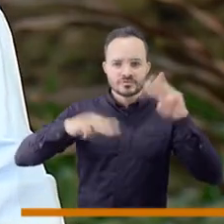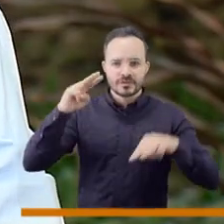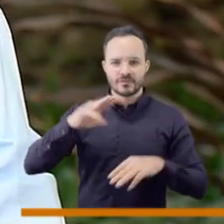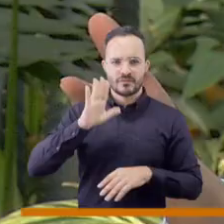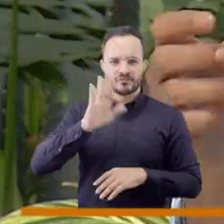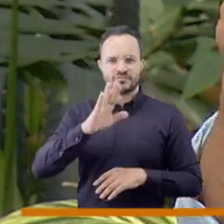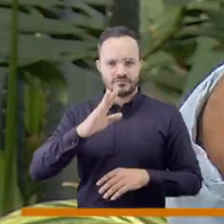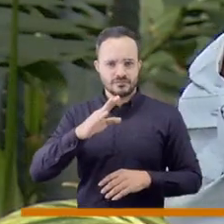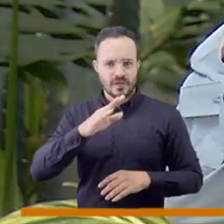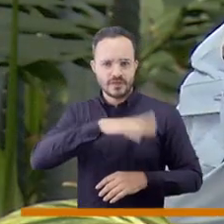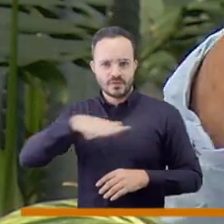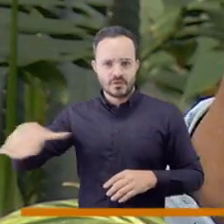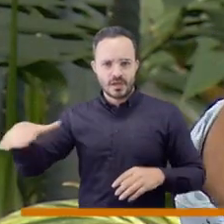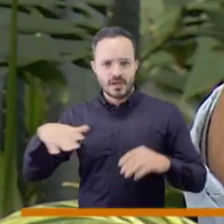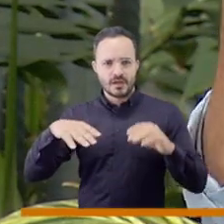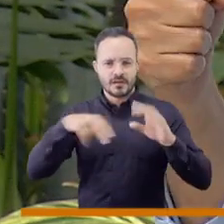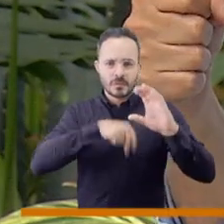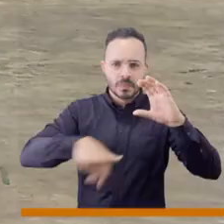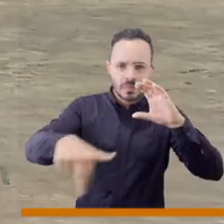museo de Antioquia,